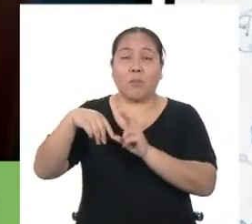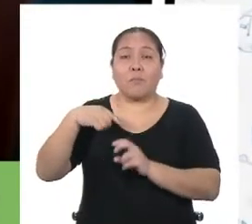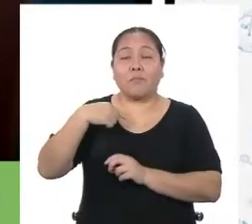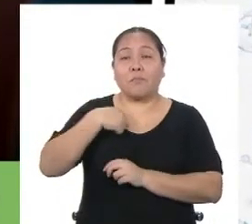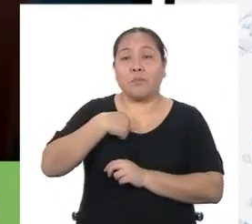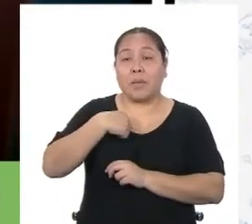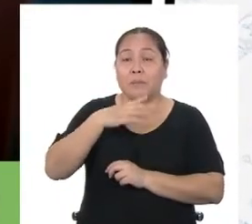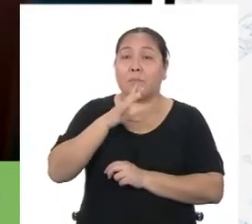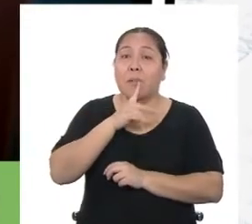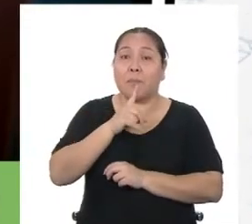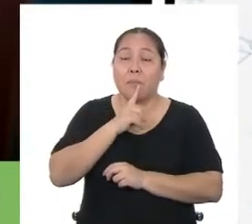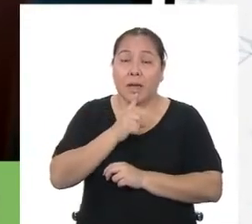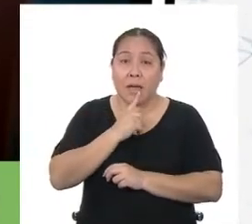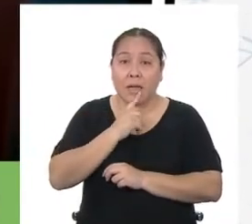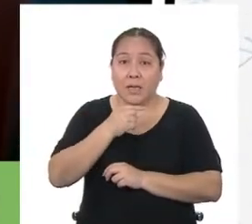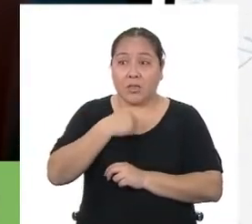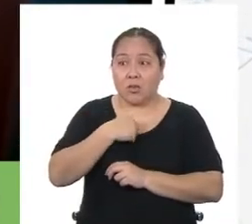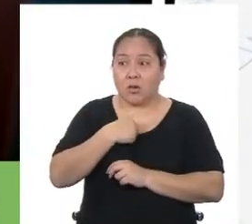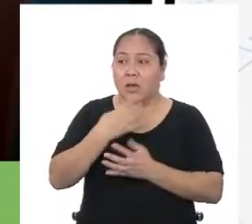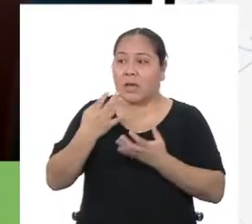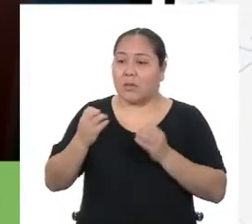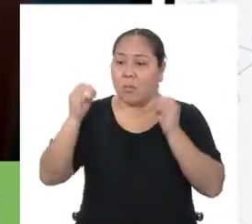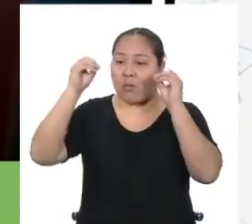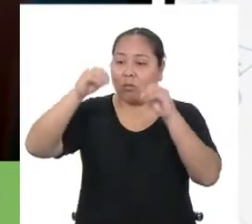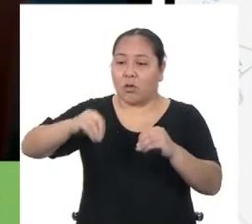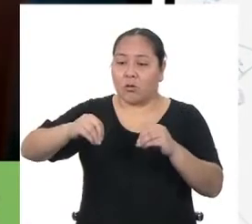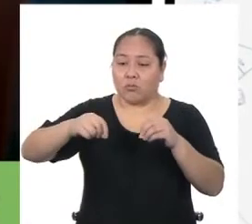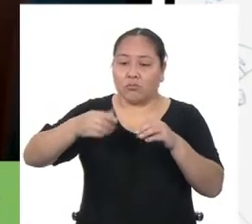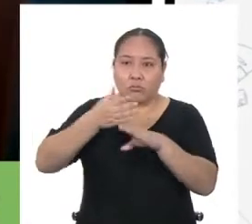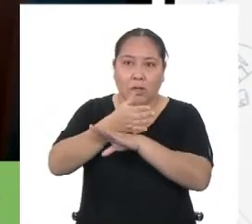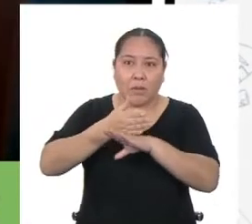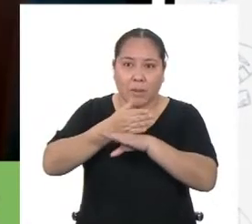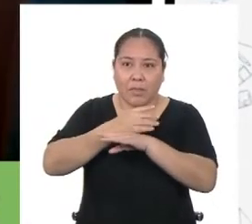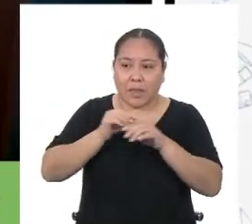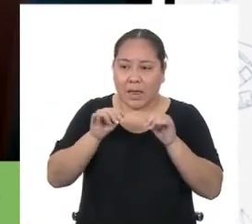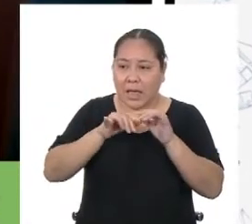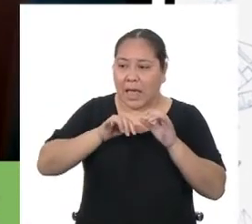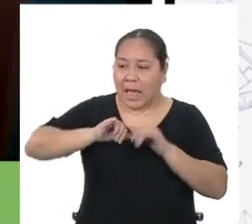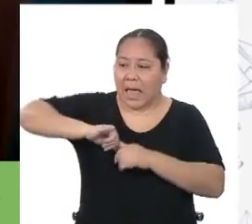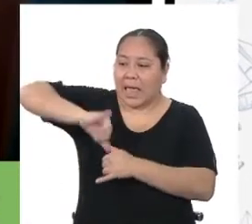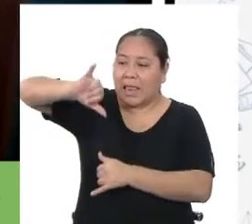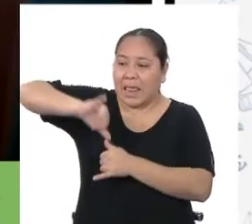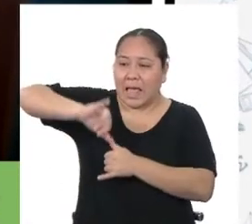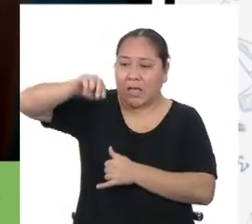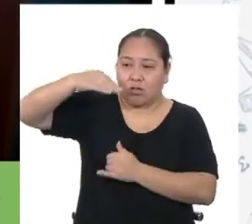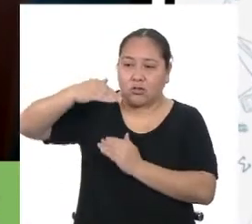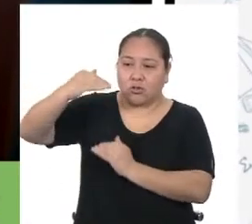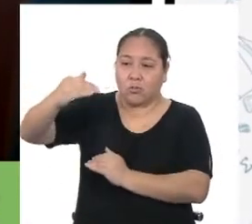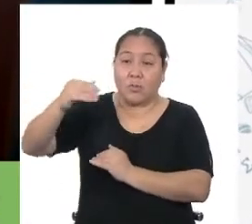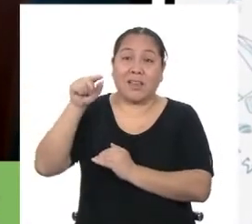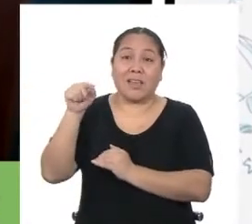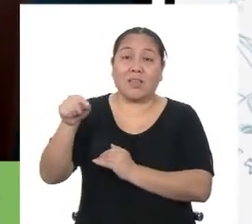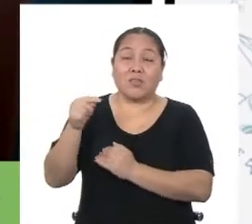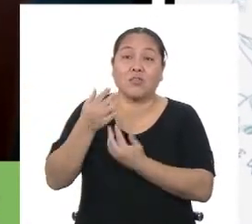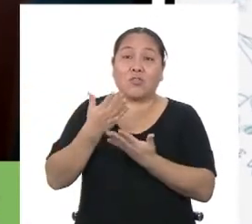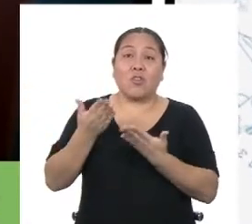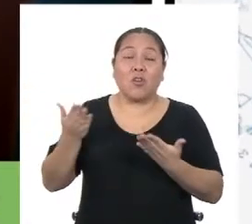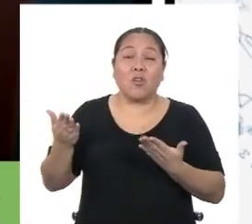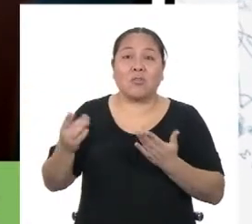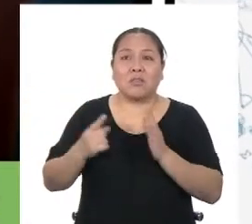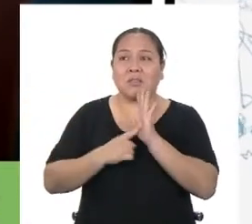sorprenderla haciéndole un mueble de madera que sea el ancho de su puesto, para que sus productos se vean mejor